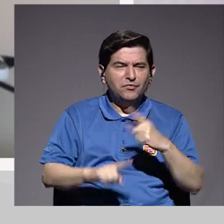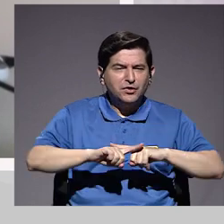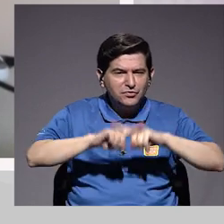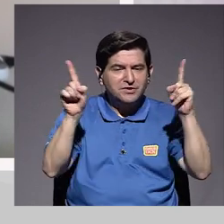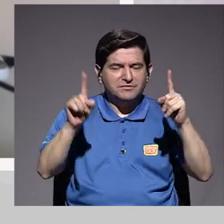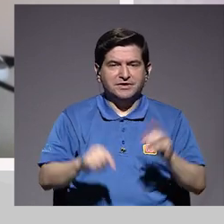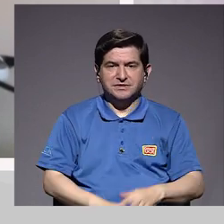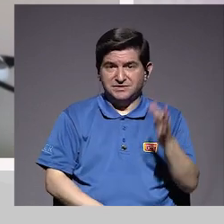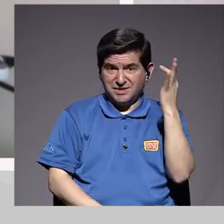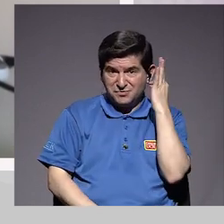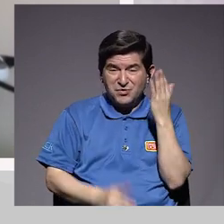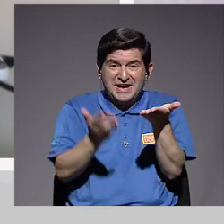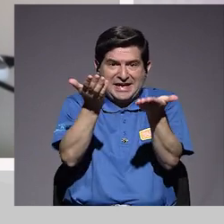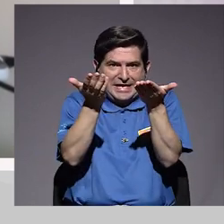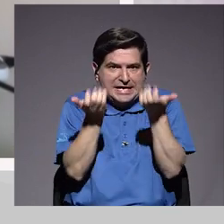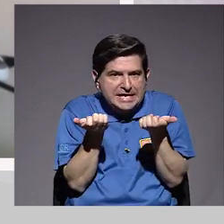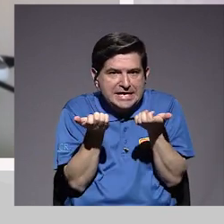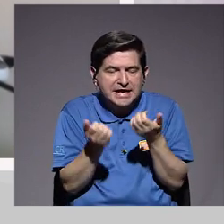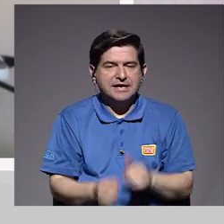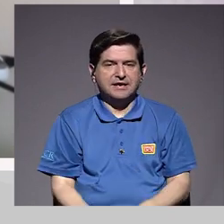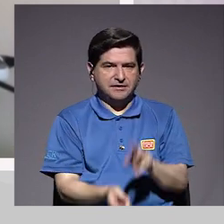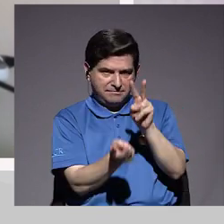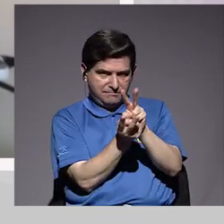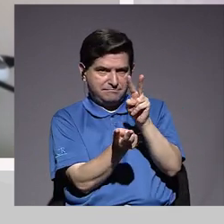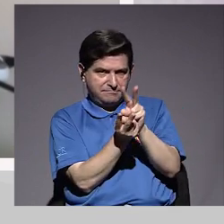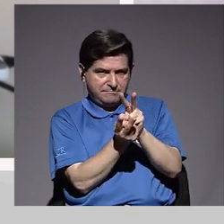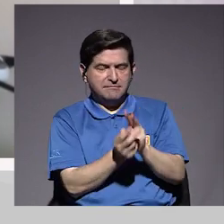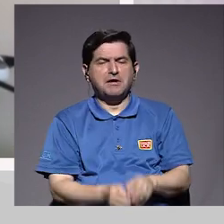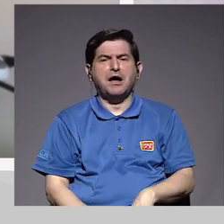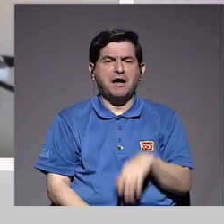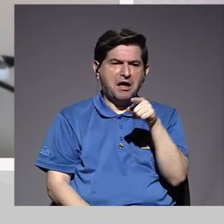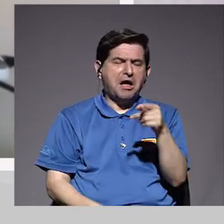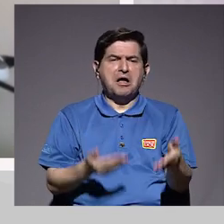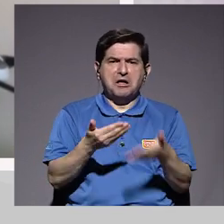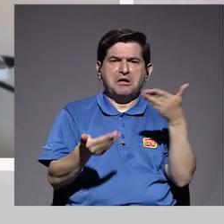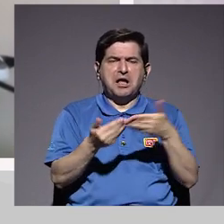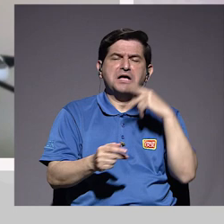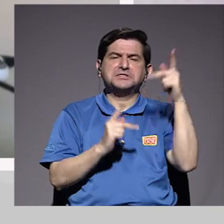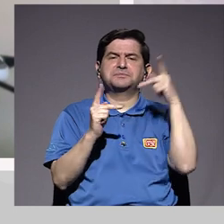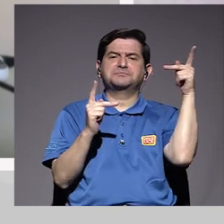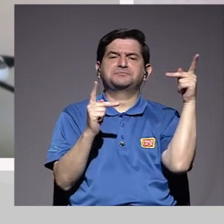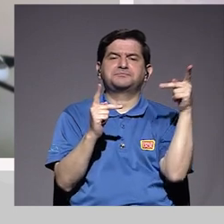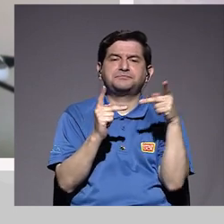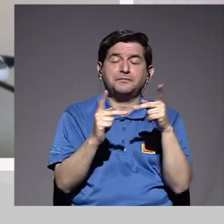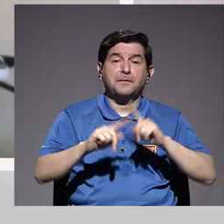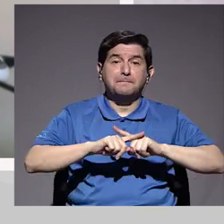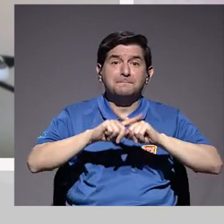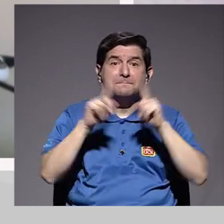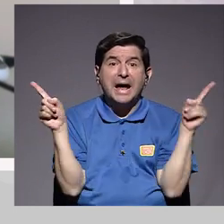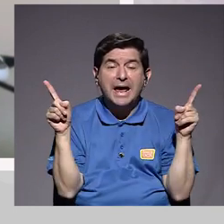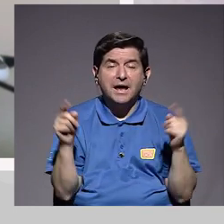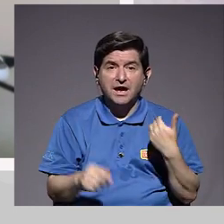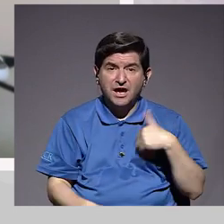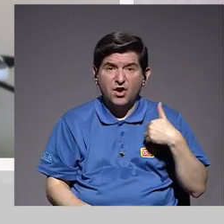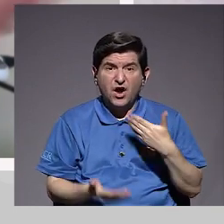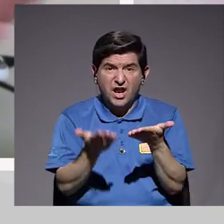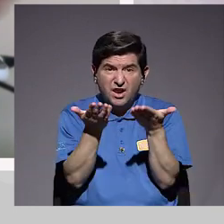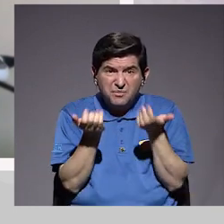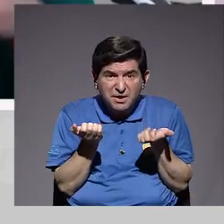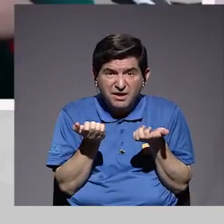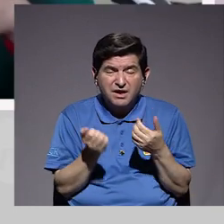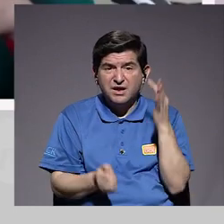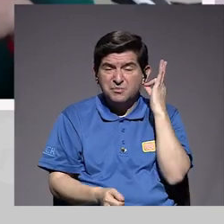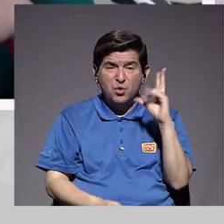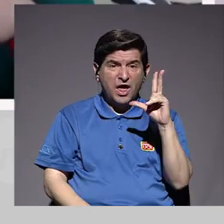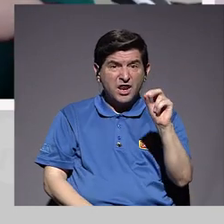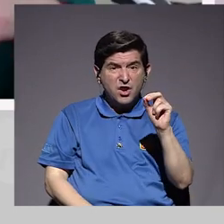es la que quiere tener la relación, pues, esa relación es prácticamente perfecta. Pero cuando es el hombre el que quiere tener la relación y la mujer no, pues,